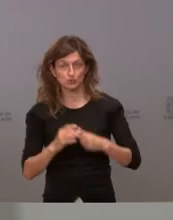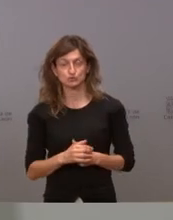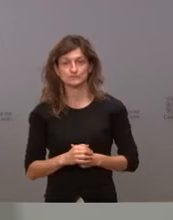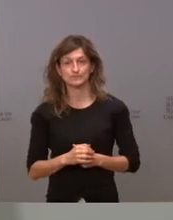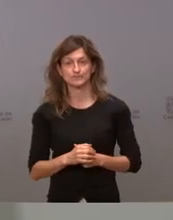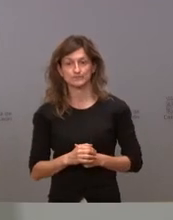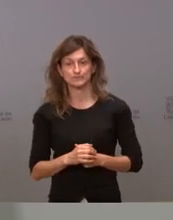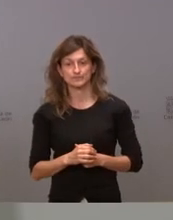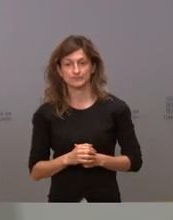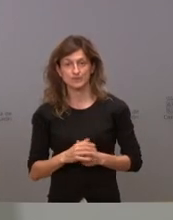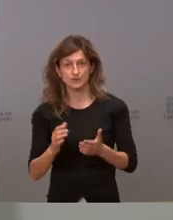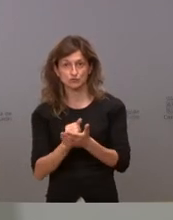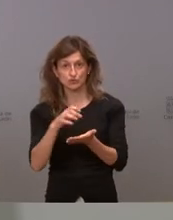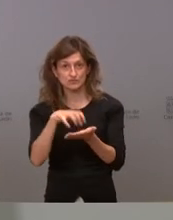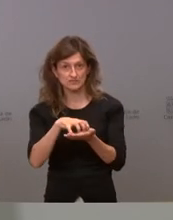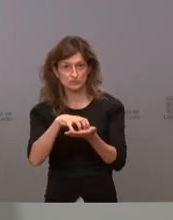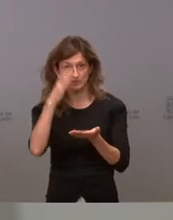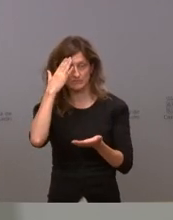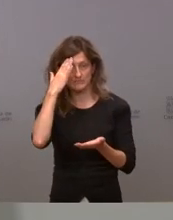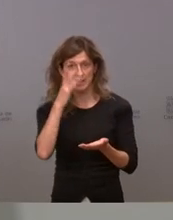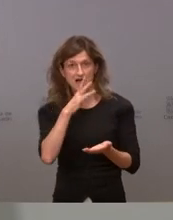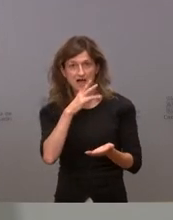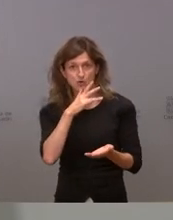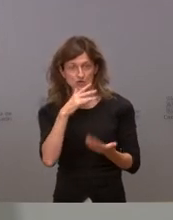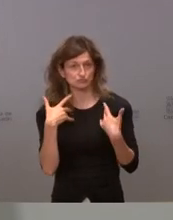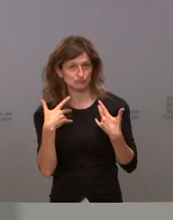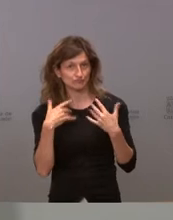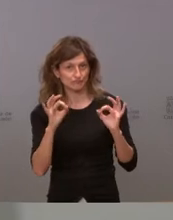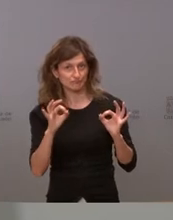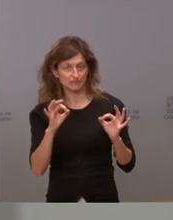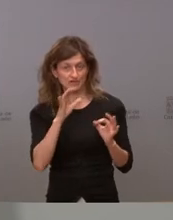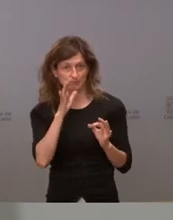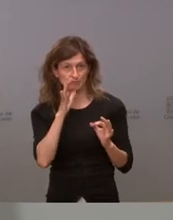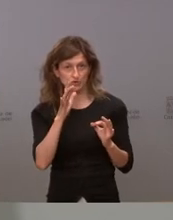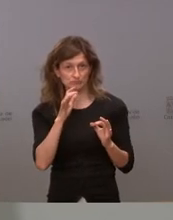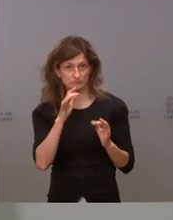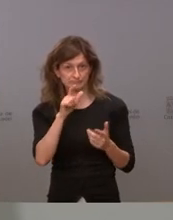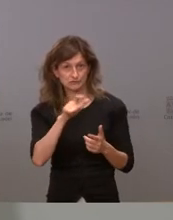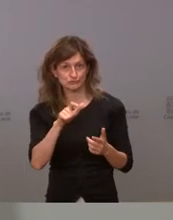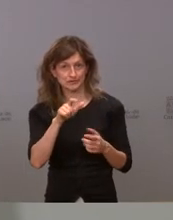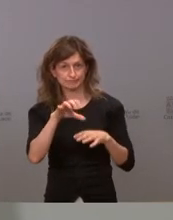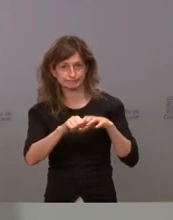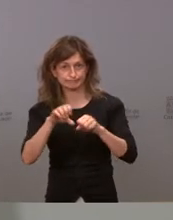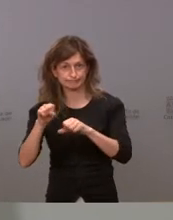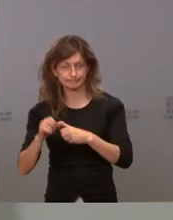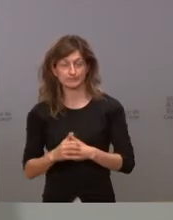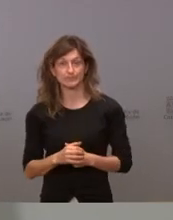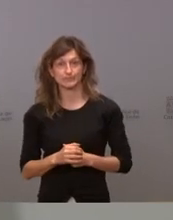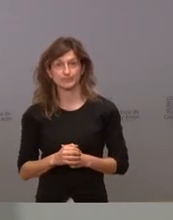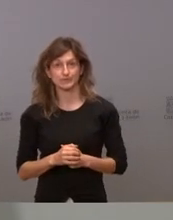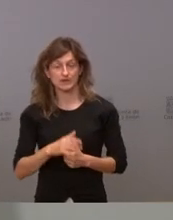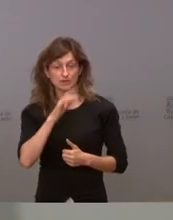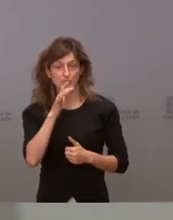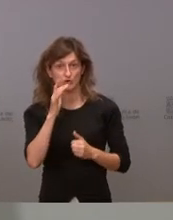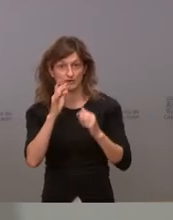todos los centros de atención primaria están en este momento sufriendo un episodio de importante saturación porque la